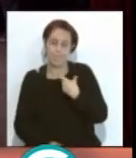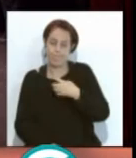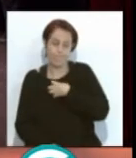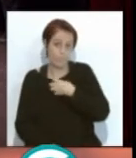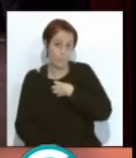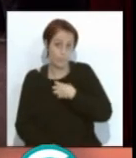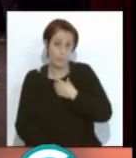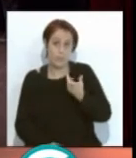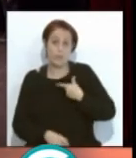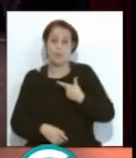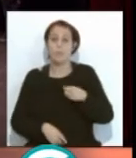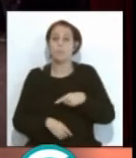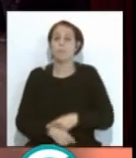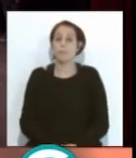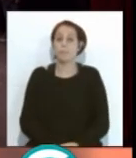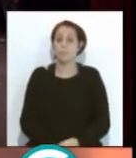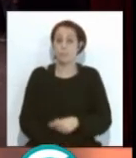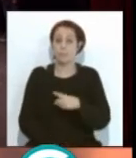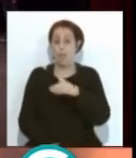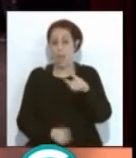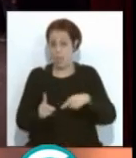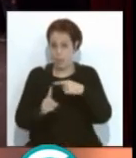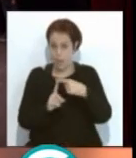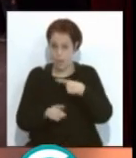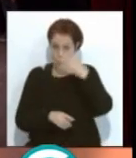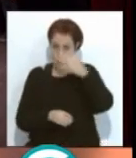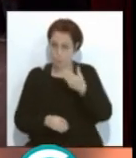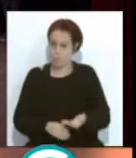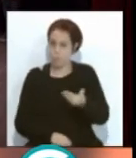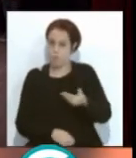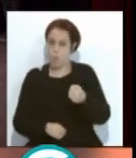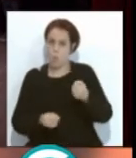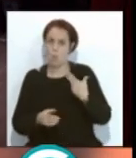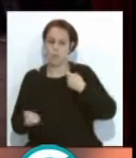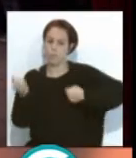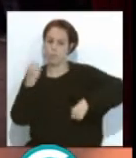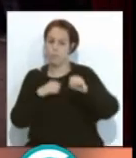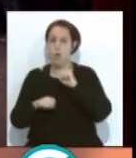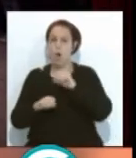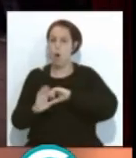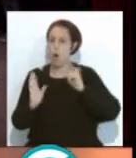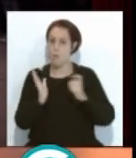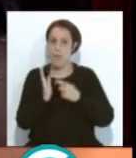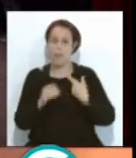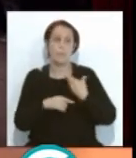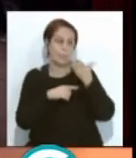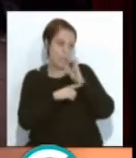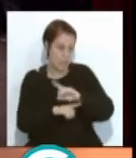dar más de sí. Creo que, de hecho, además, a lo que hay que valorar es una obra completa, que la obra es con la presentación,